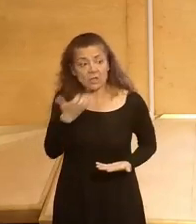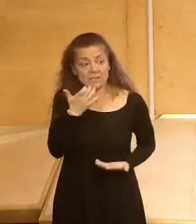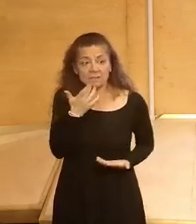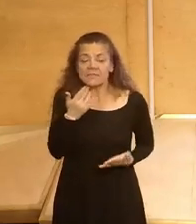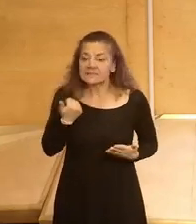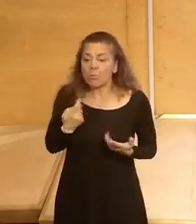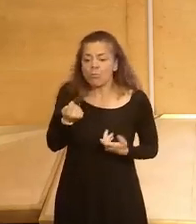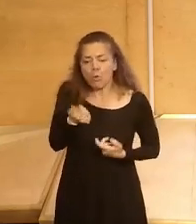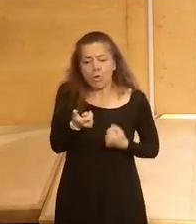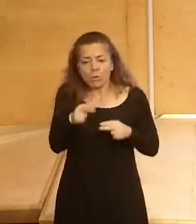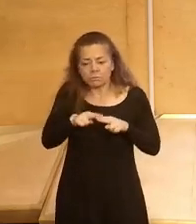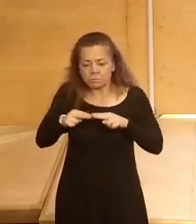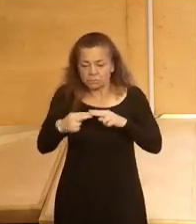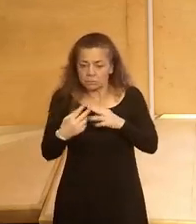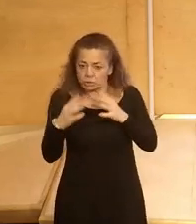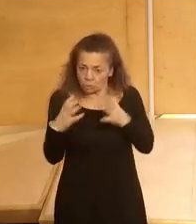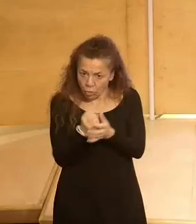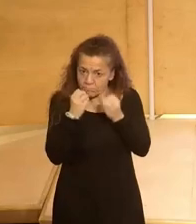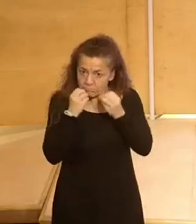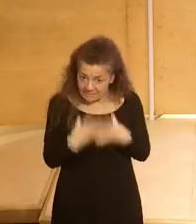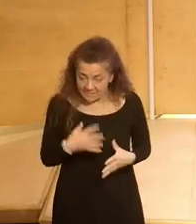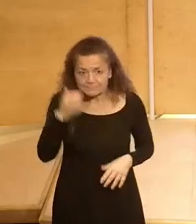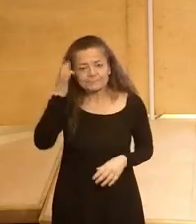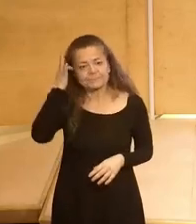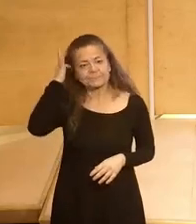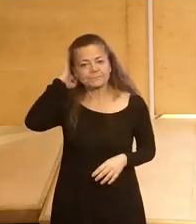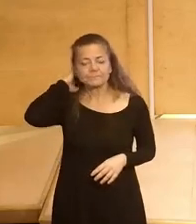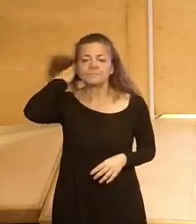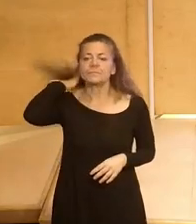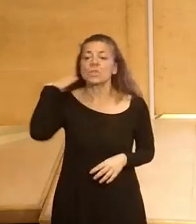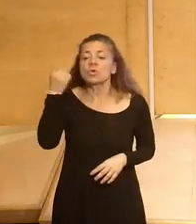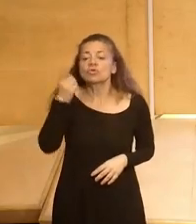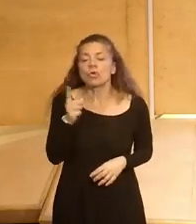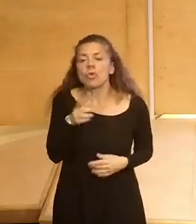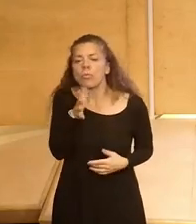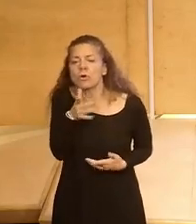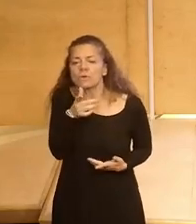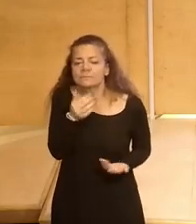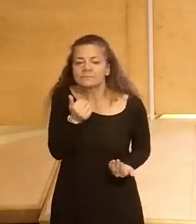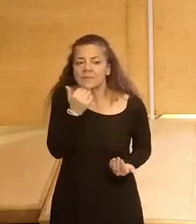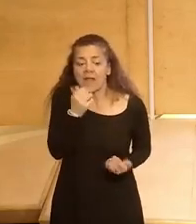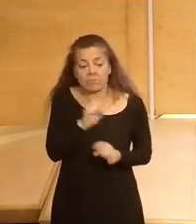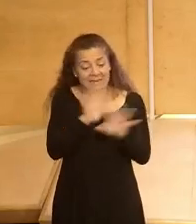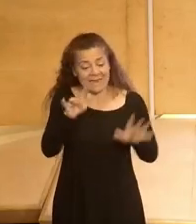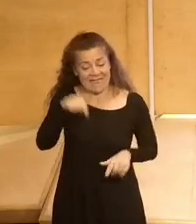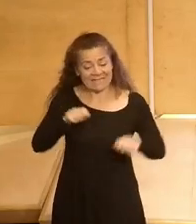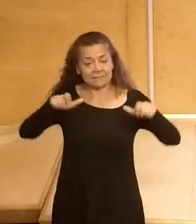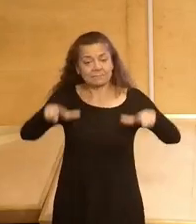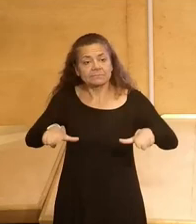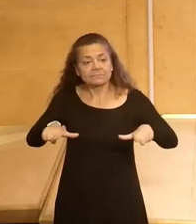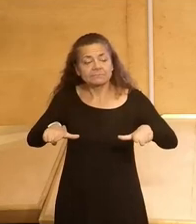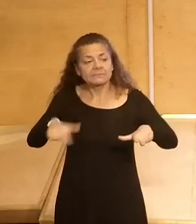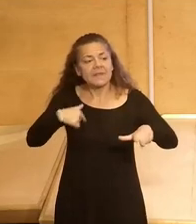piezas van encajando. Y, simplemente, por daros un apunte sobre este lugar en el que nos encontramos,